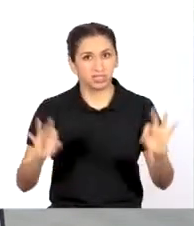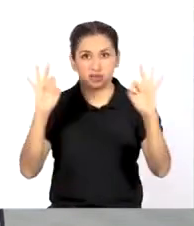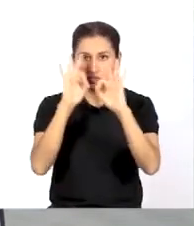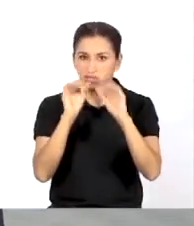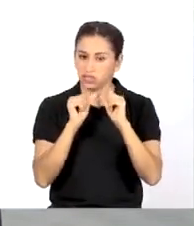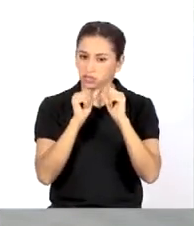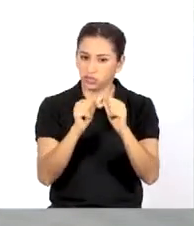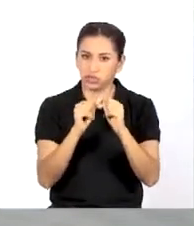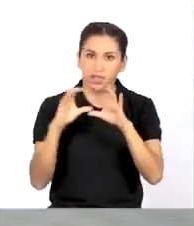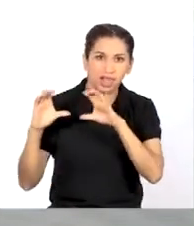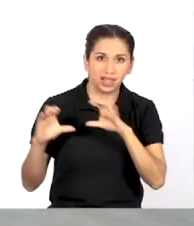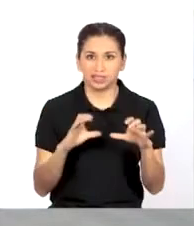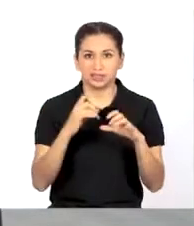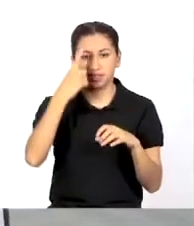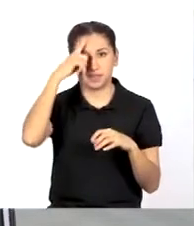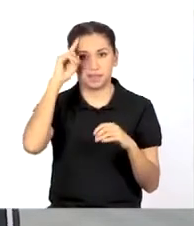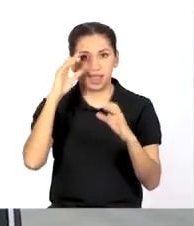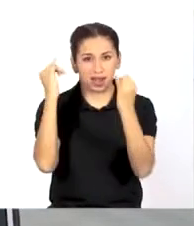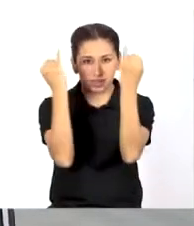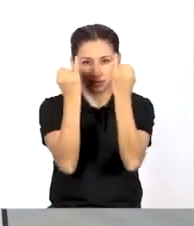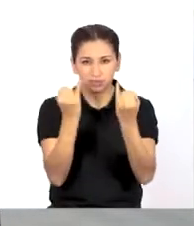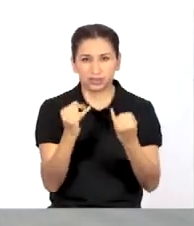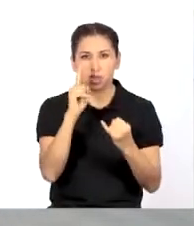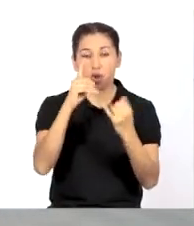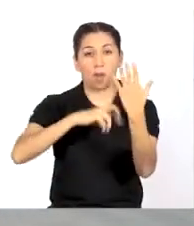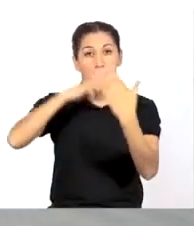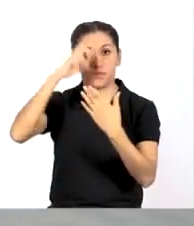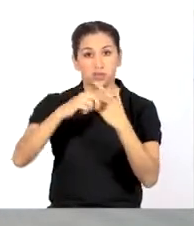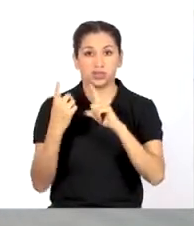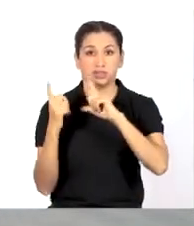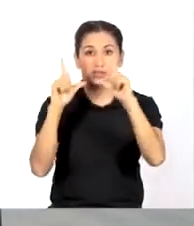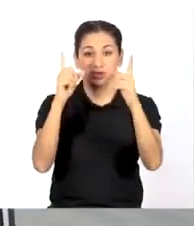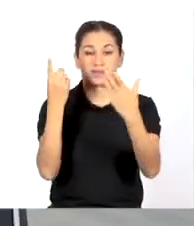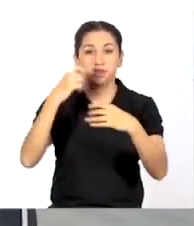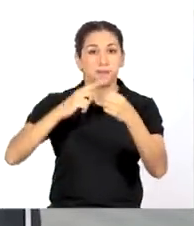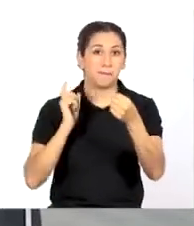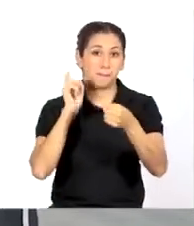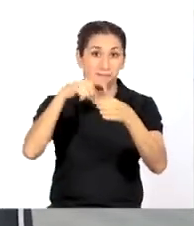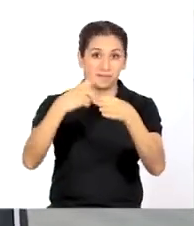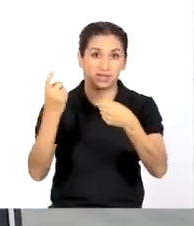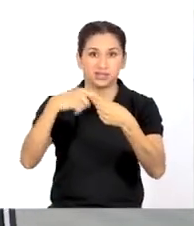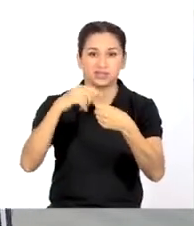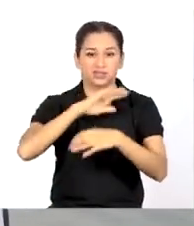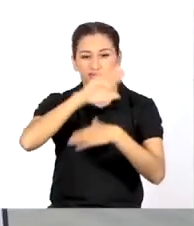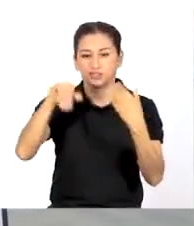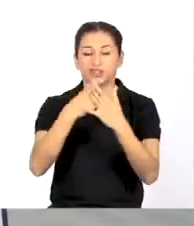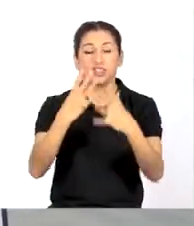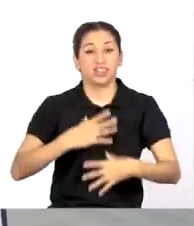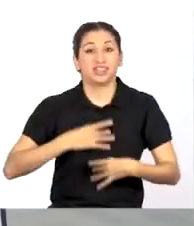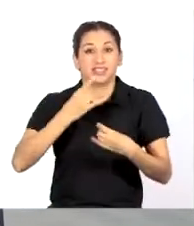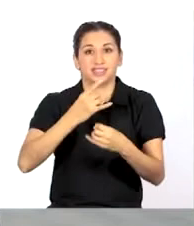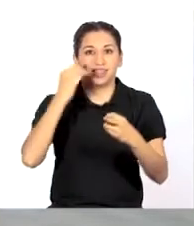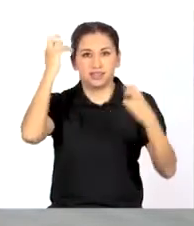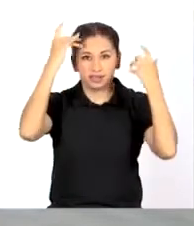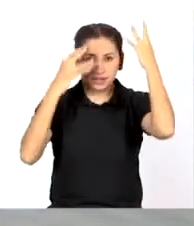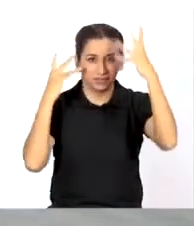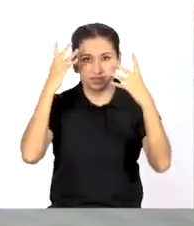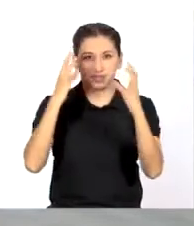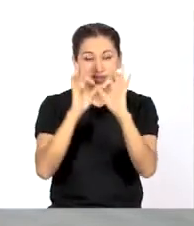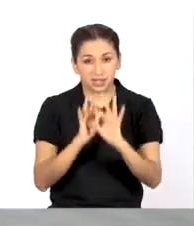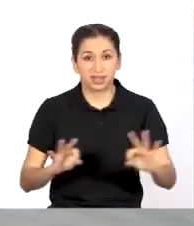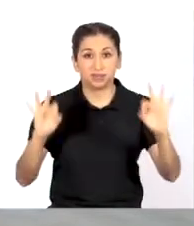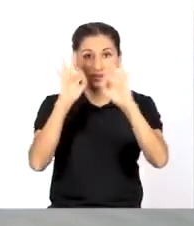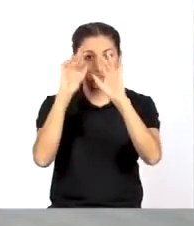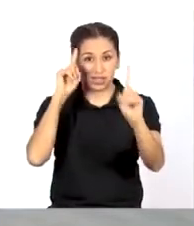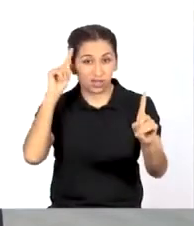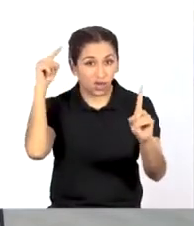es seguir los momentos y actividades para diseñar un plan de proyecto participativo. Fue interesante reflexionar sobre la